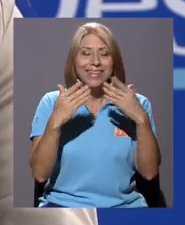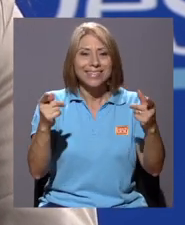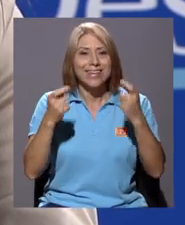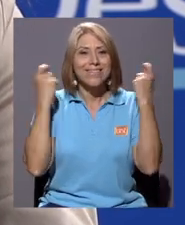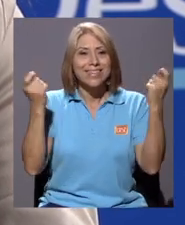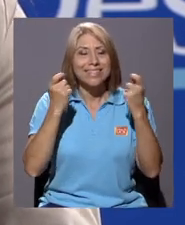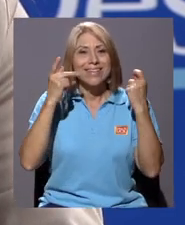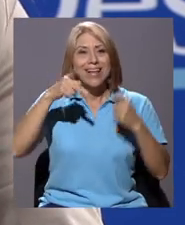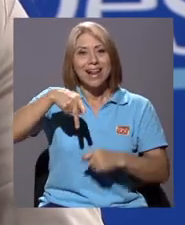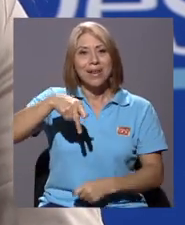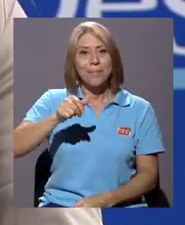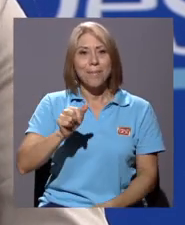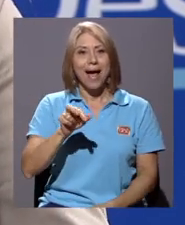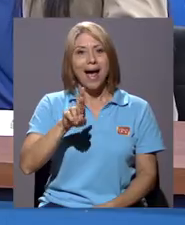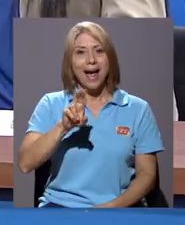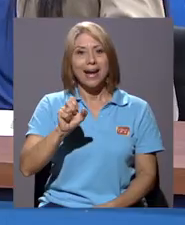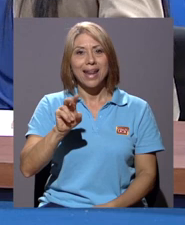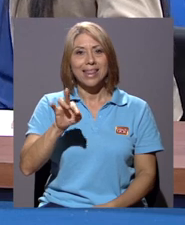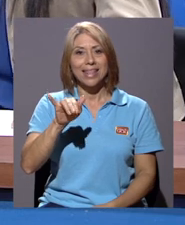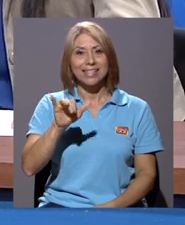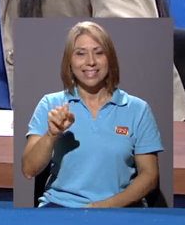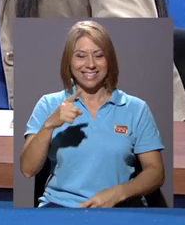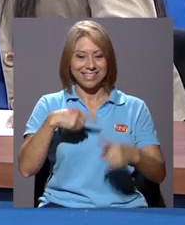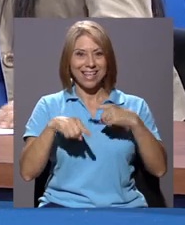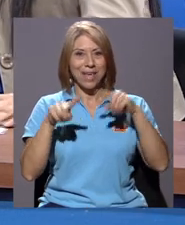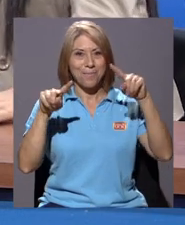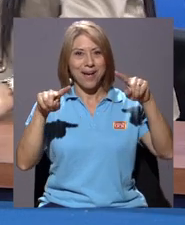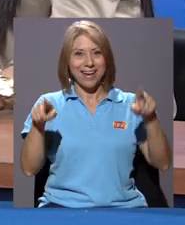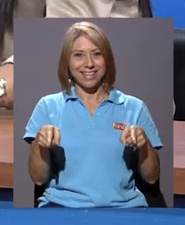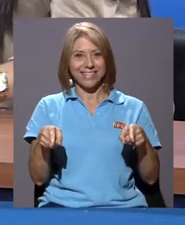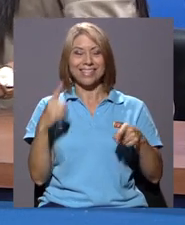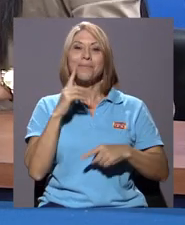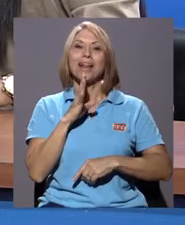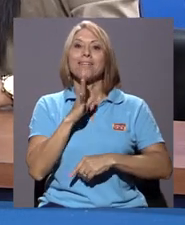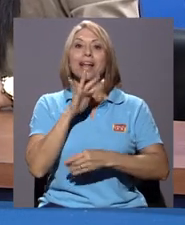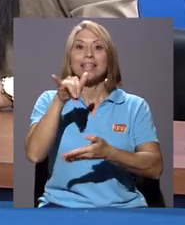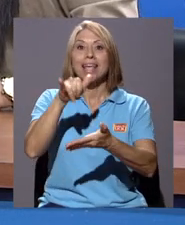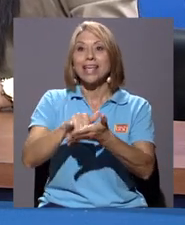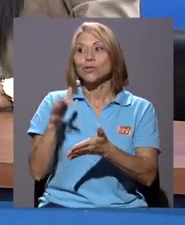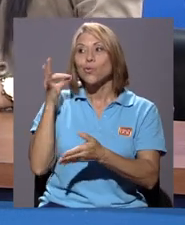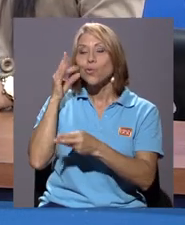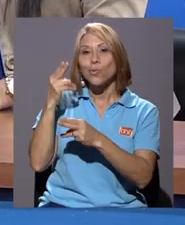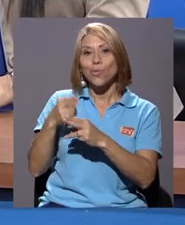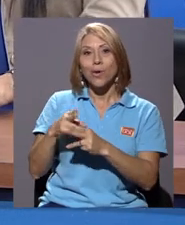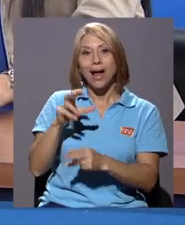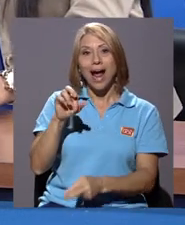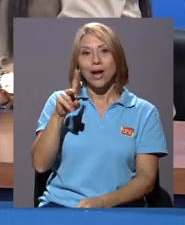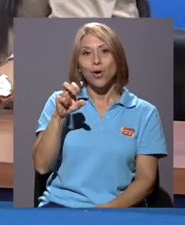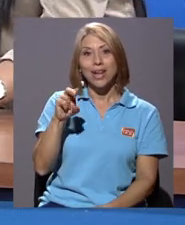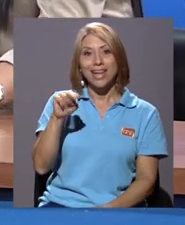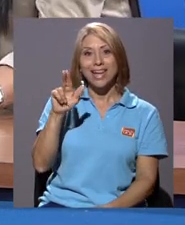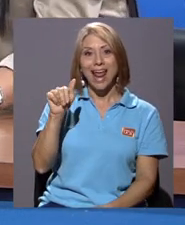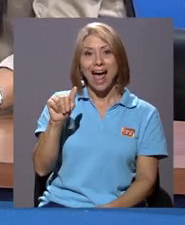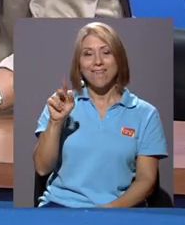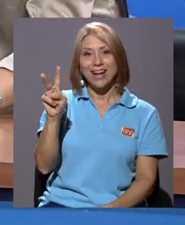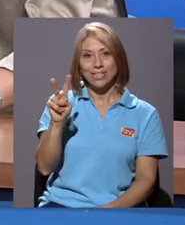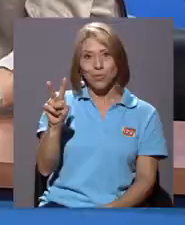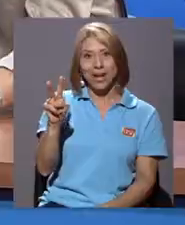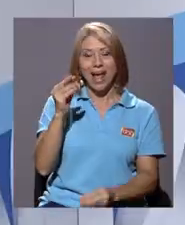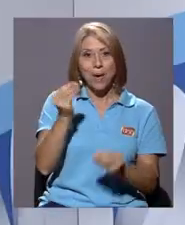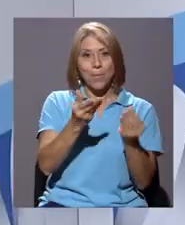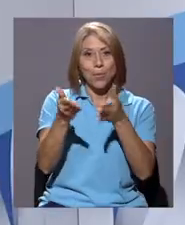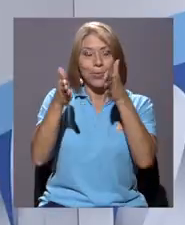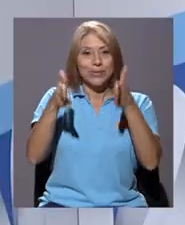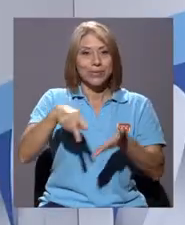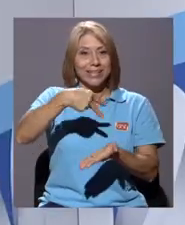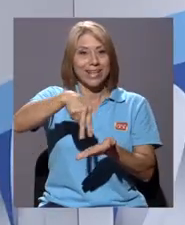Paréntesis. Para hablar de ello se encuentra con nosotros doña Carolina Valenzuela, productora de danza universitaria.